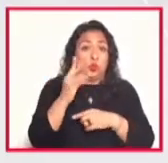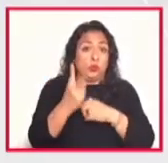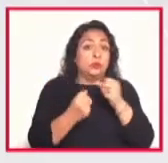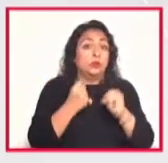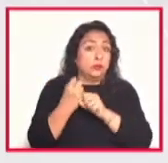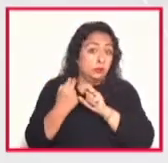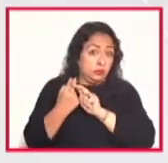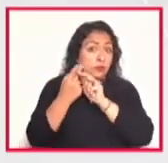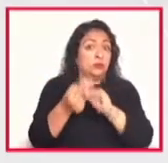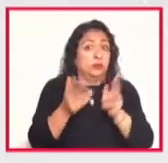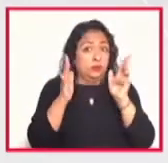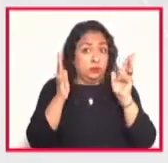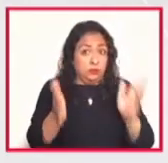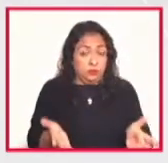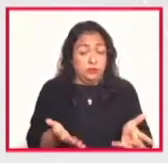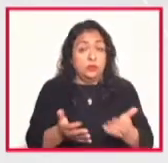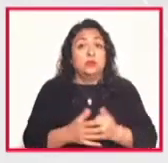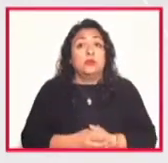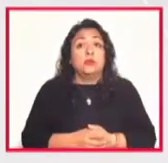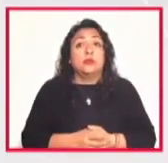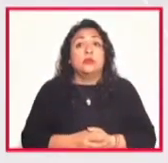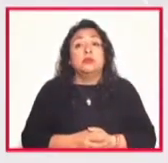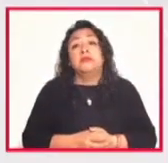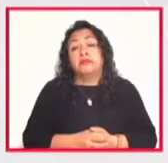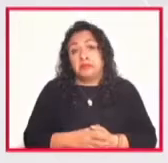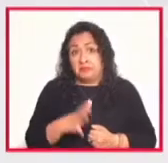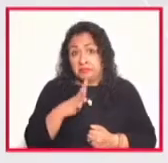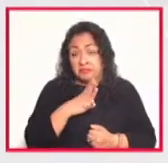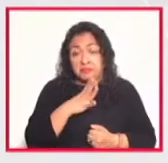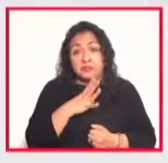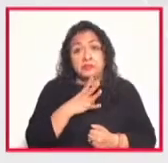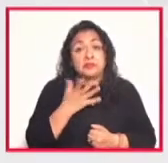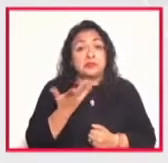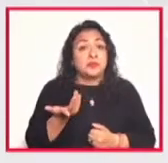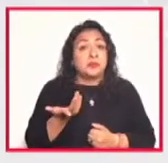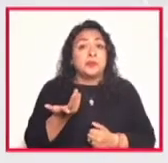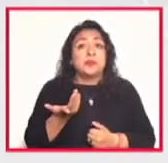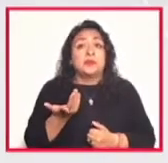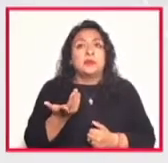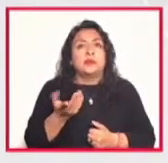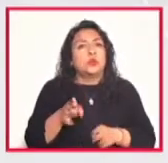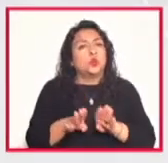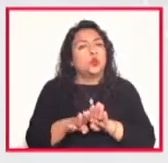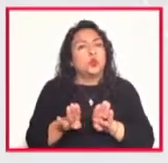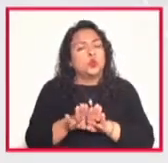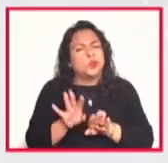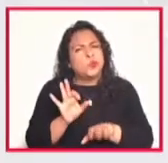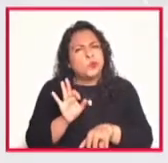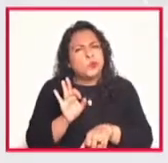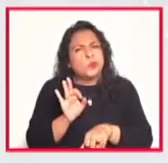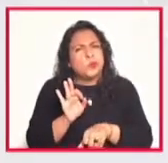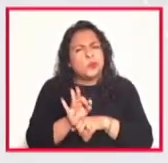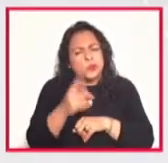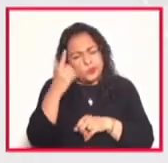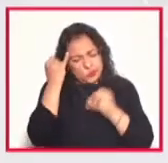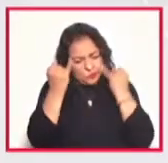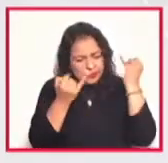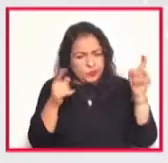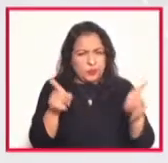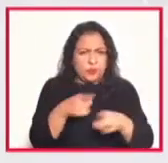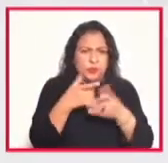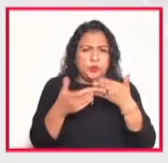año se ha constituido en un escaparate del quehacer de la música